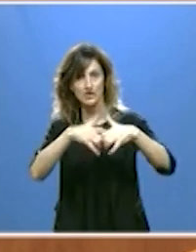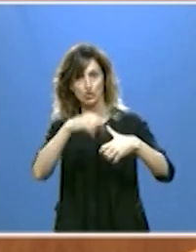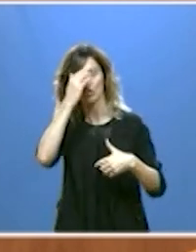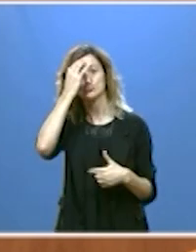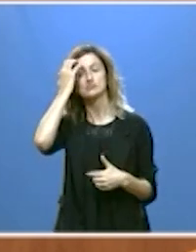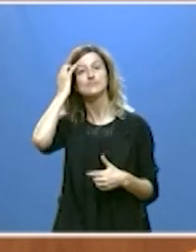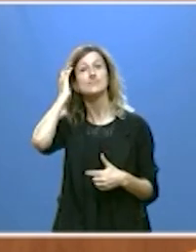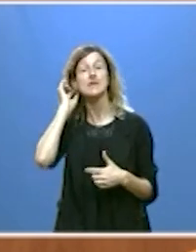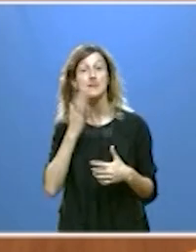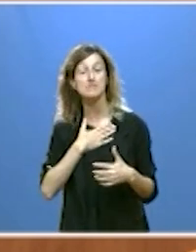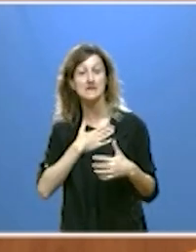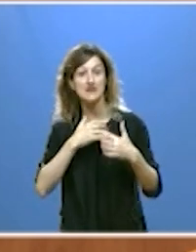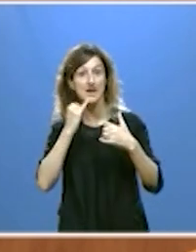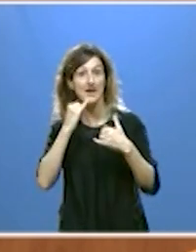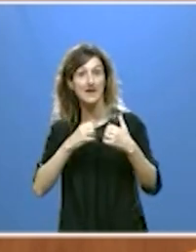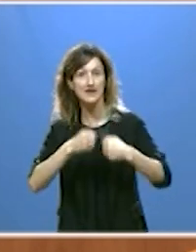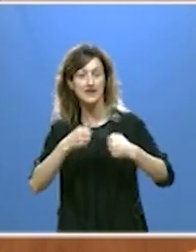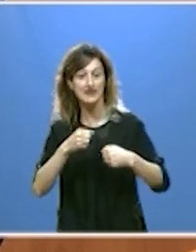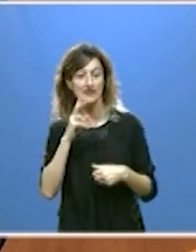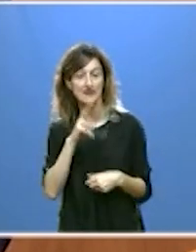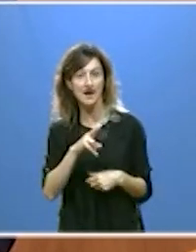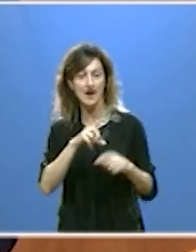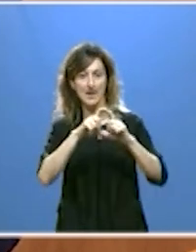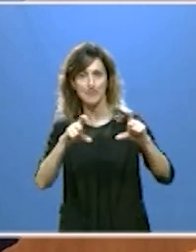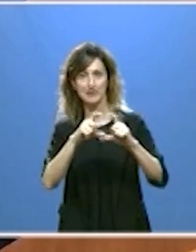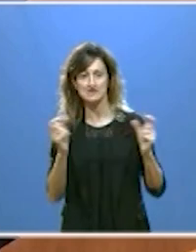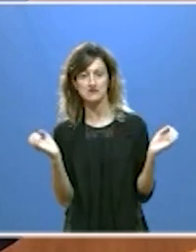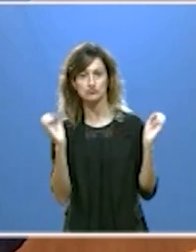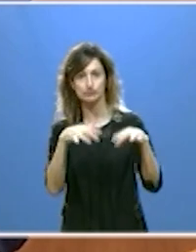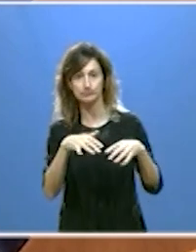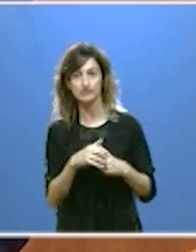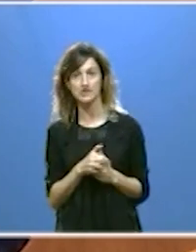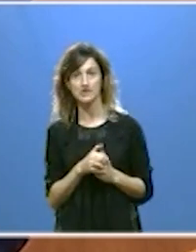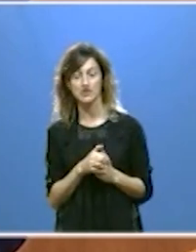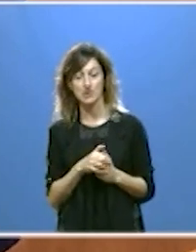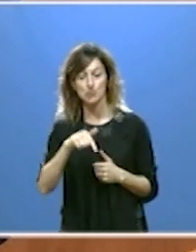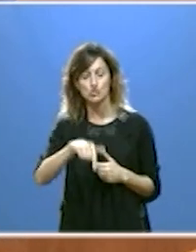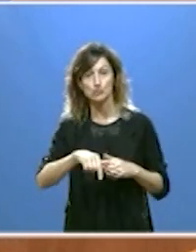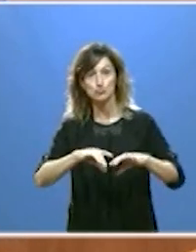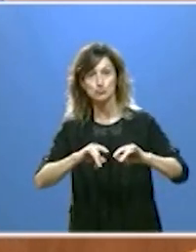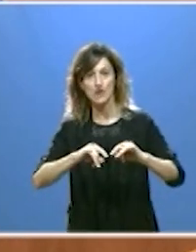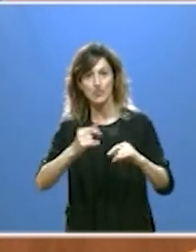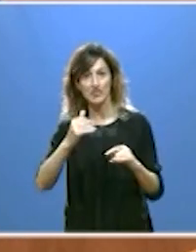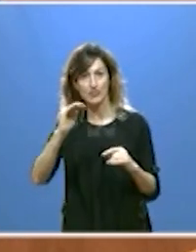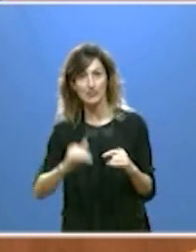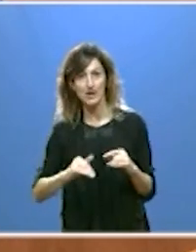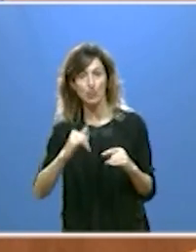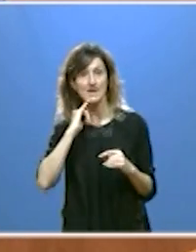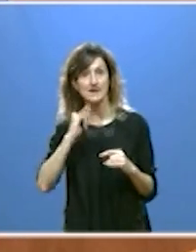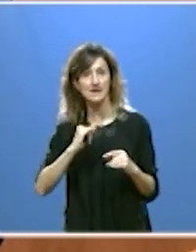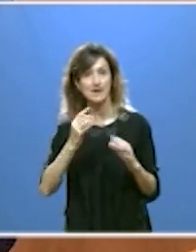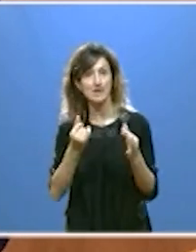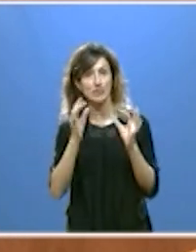nuestra energía será un imán de empresas suelo a bajo precio con energía a precio